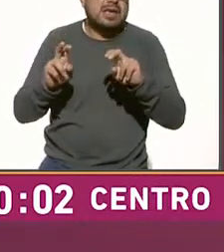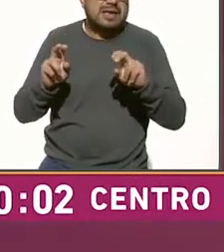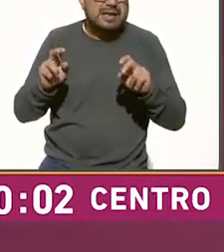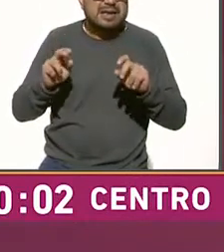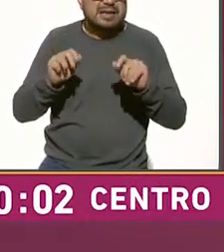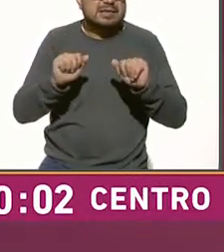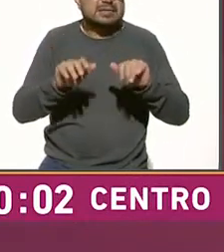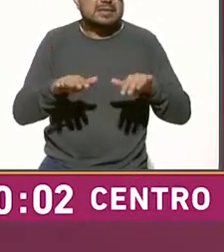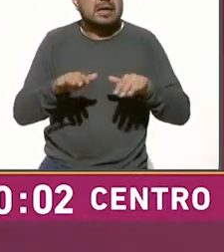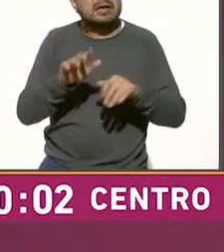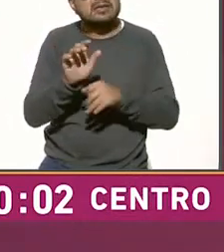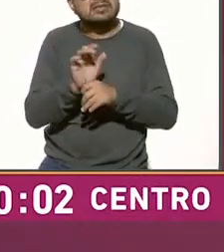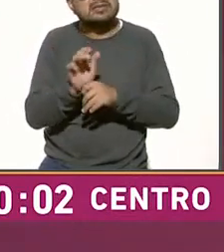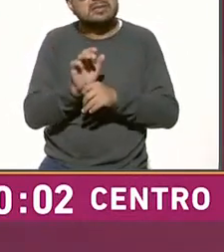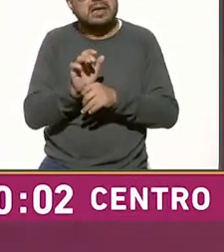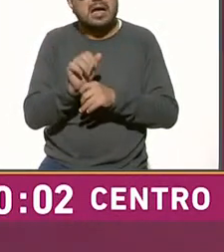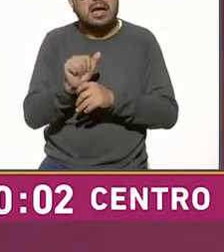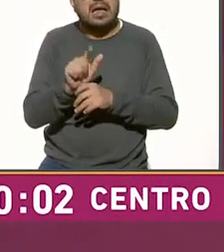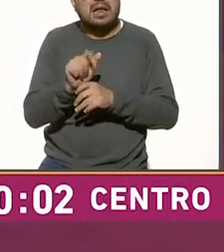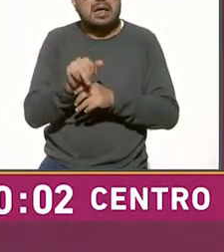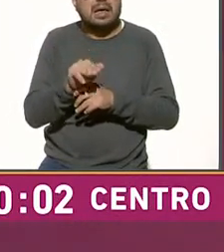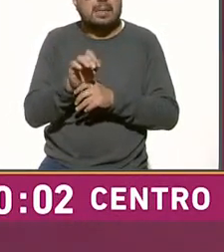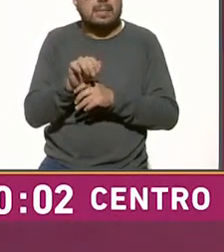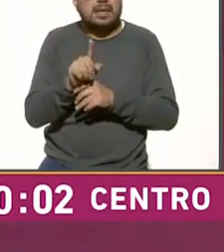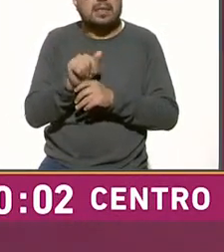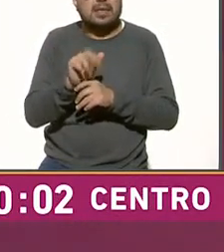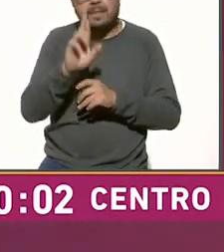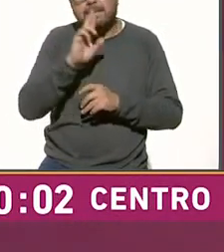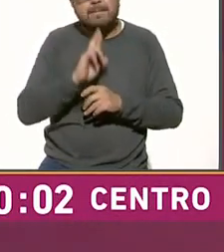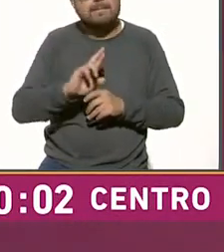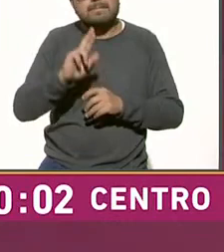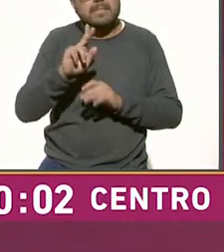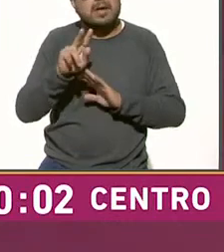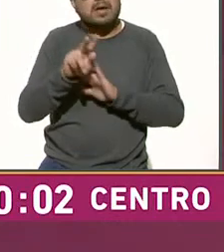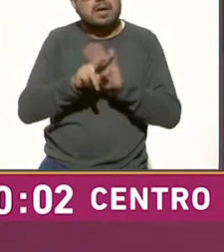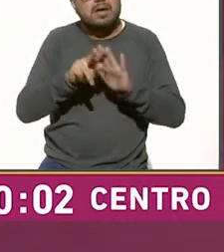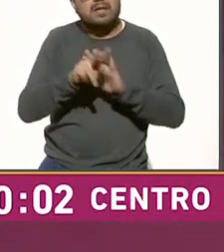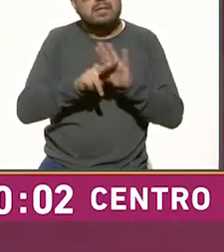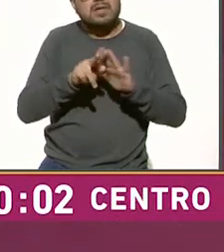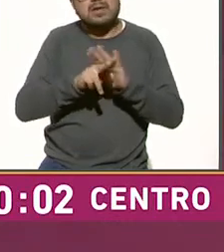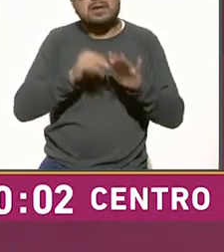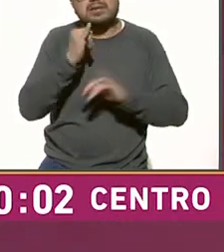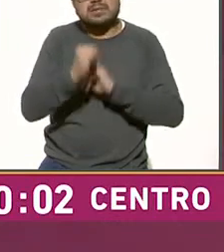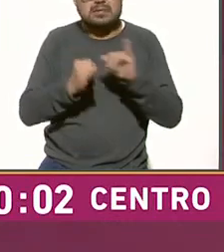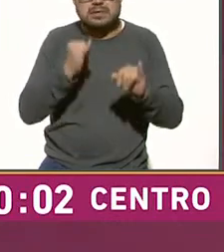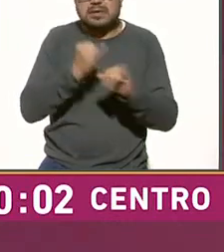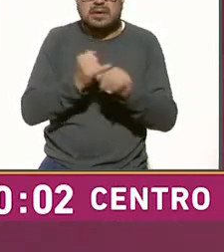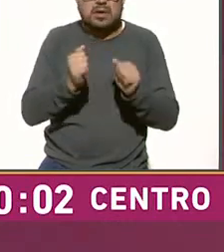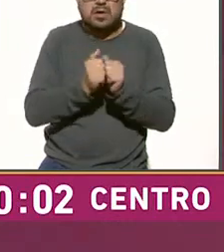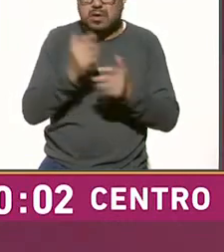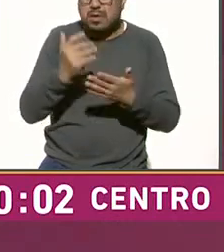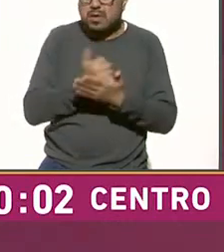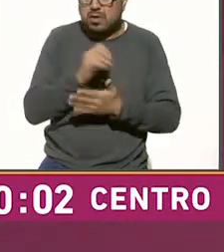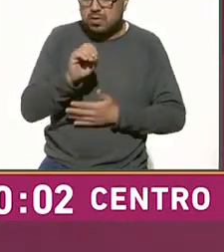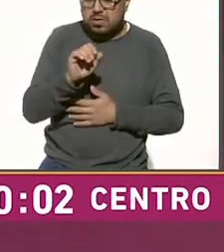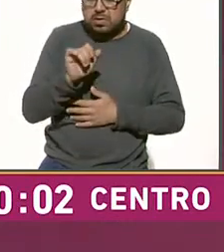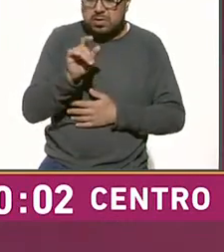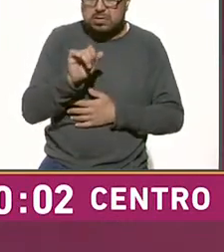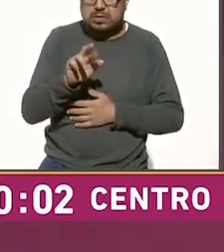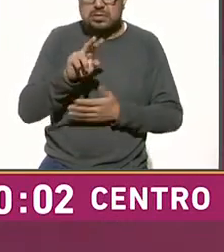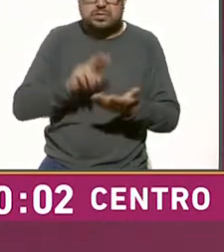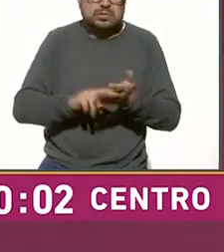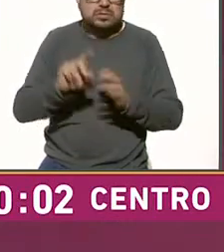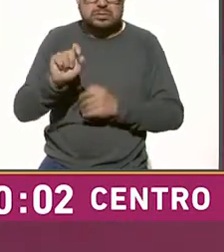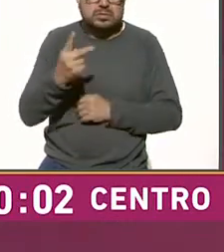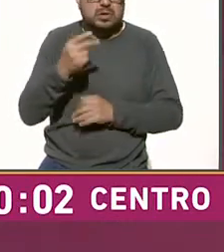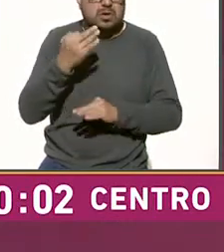la Cineteca Alameda, producción nominada a Mejor Guión Original y Película Internacional en los Premios Oscar 2022. La